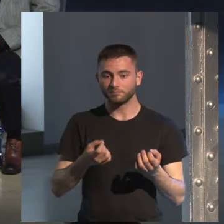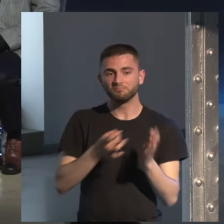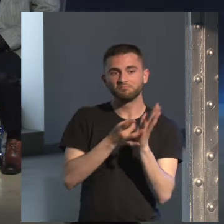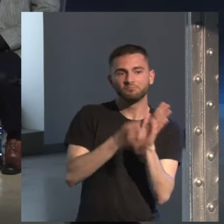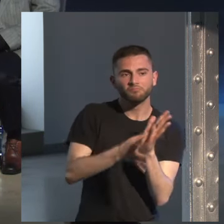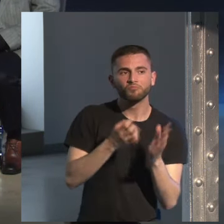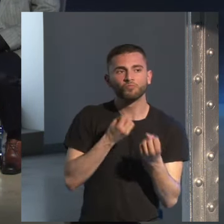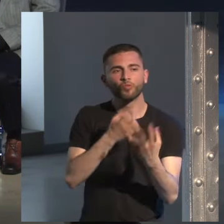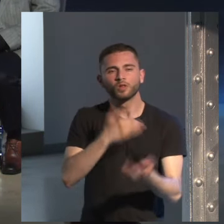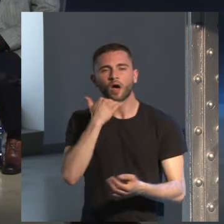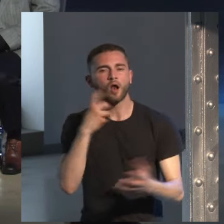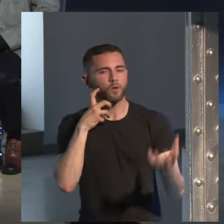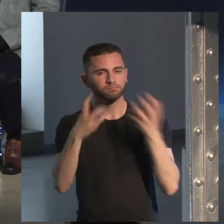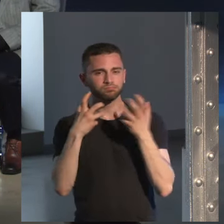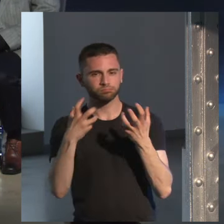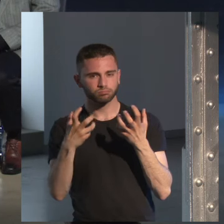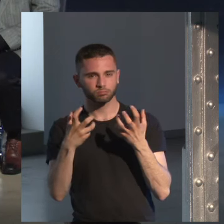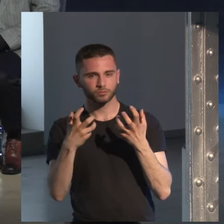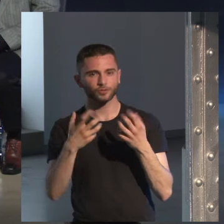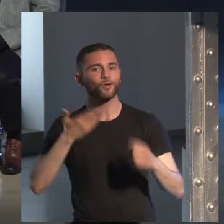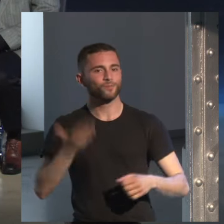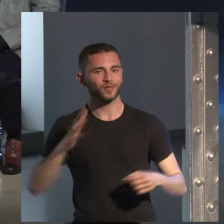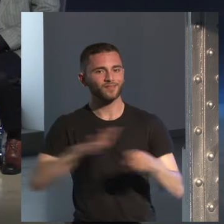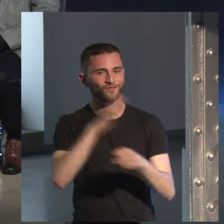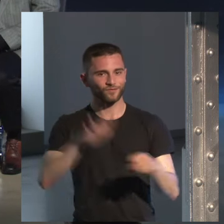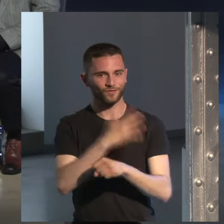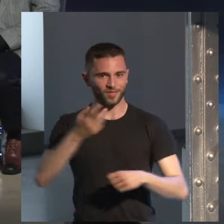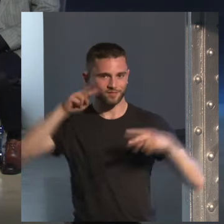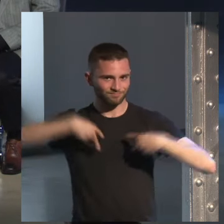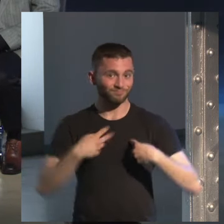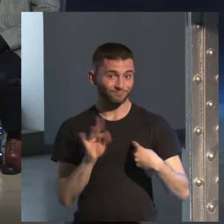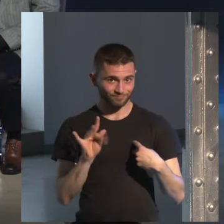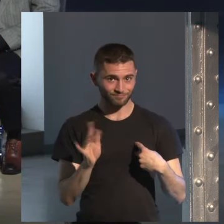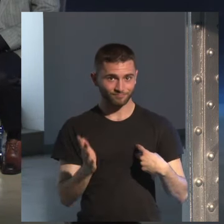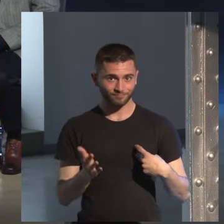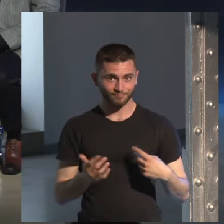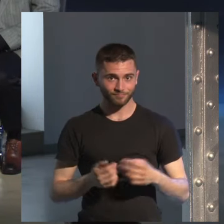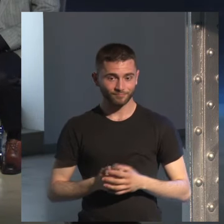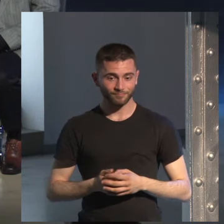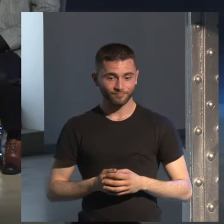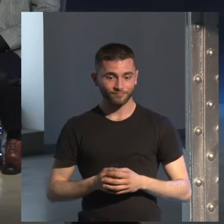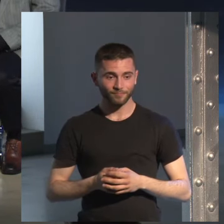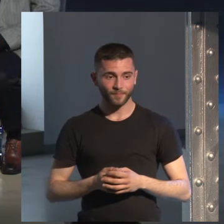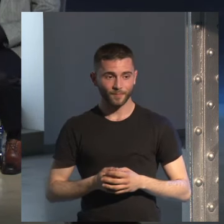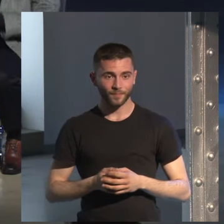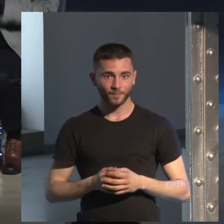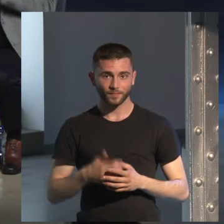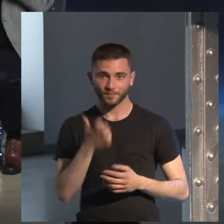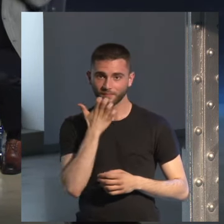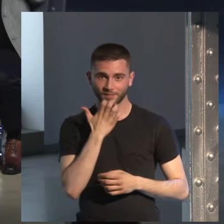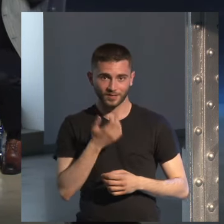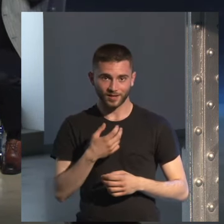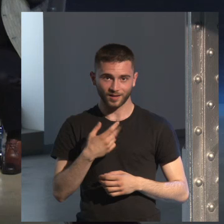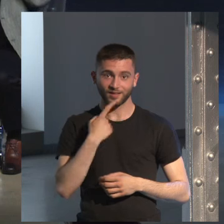que te llama la atención eso está repercutiendo sobre ti misma y si quieres negarlo pues te